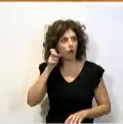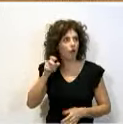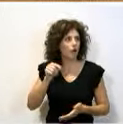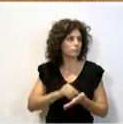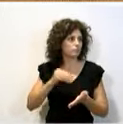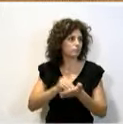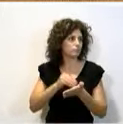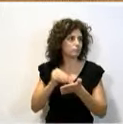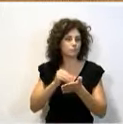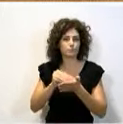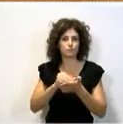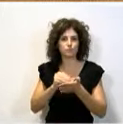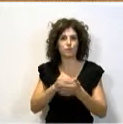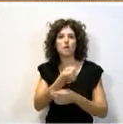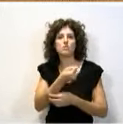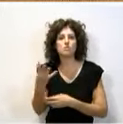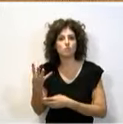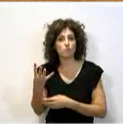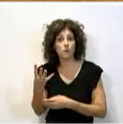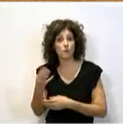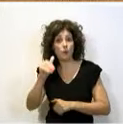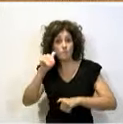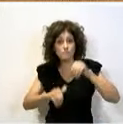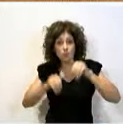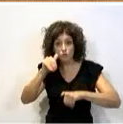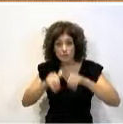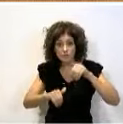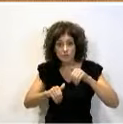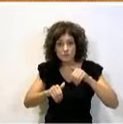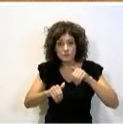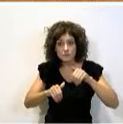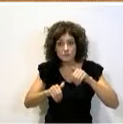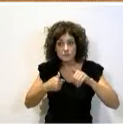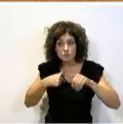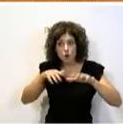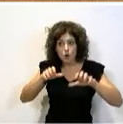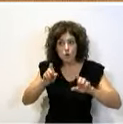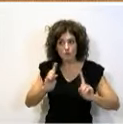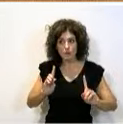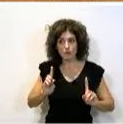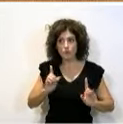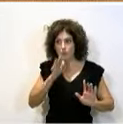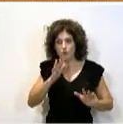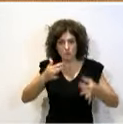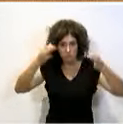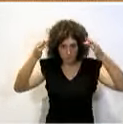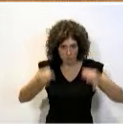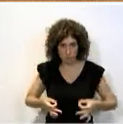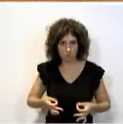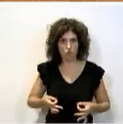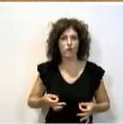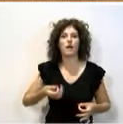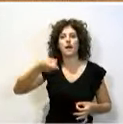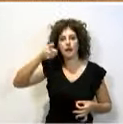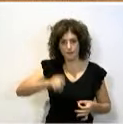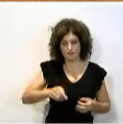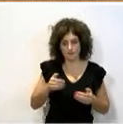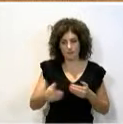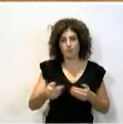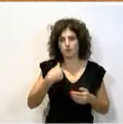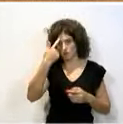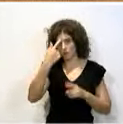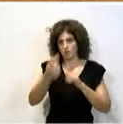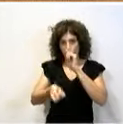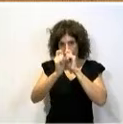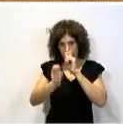veces. Y el número de votantes que les han votado no me lo he aprendido, pero estoy segura que de aquí al mes que viene se me quedará grabado a sangre